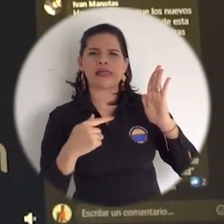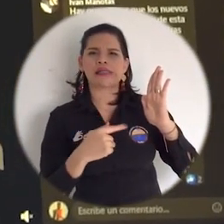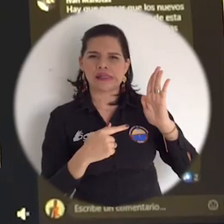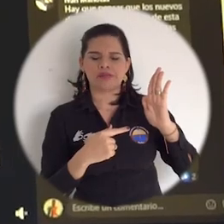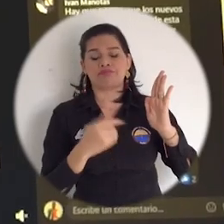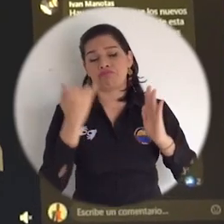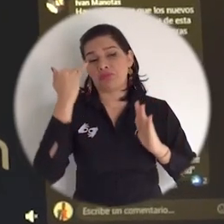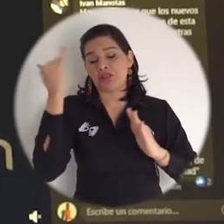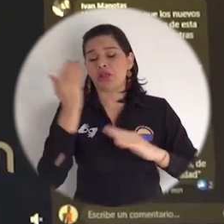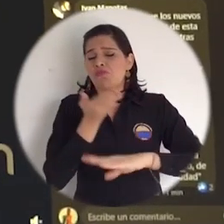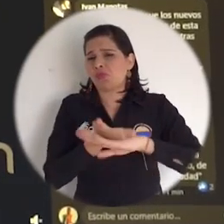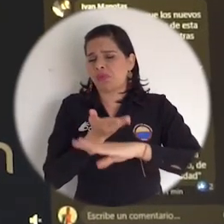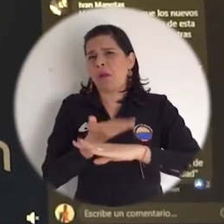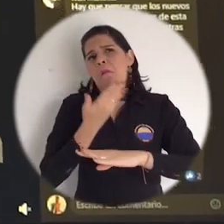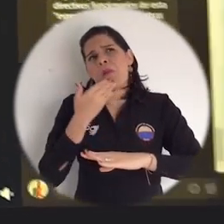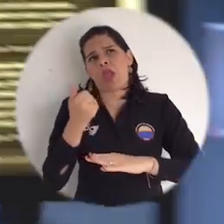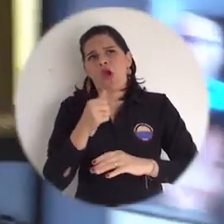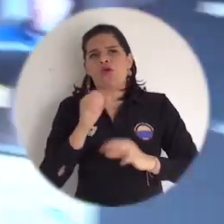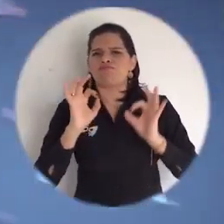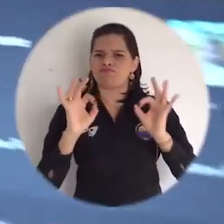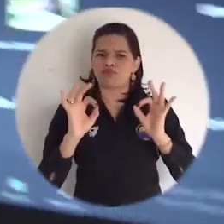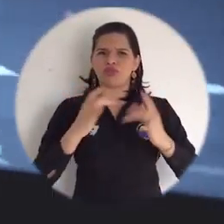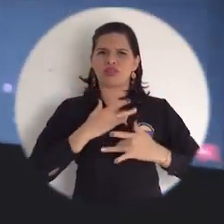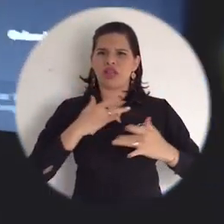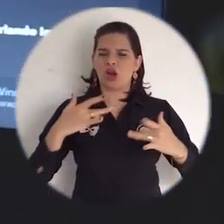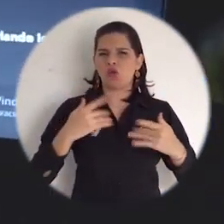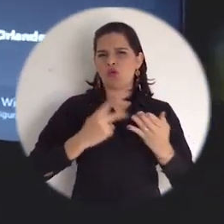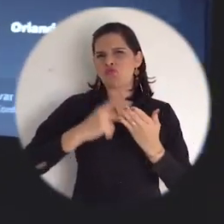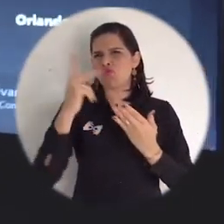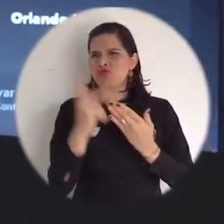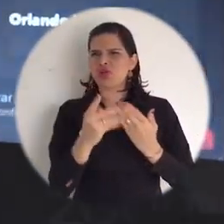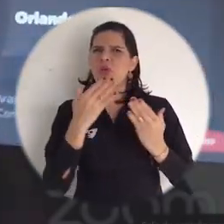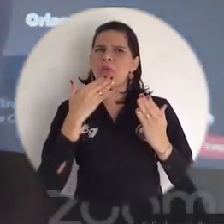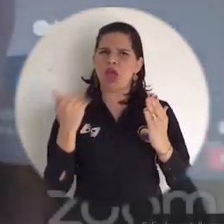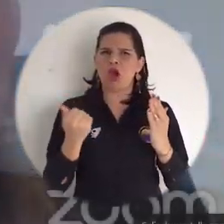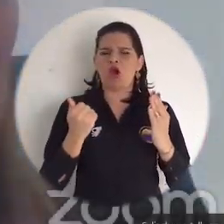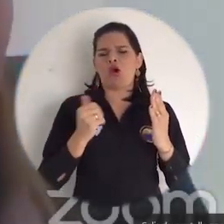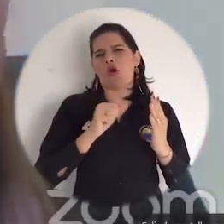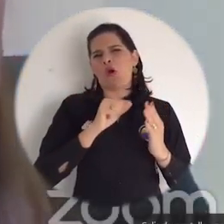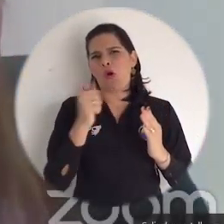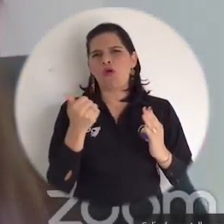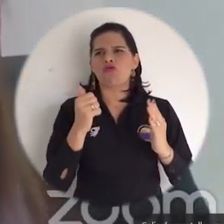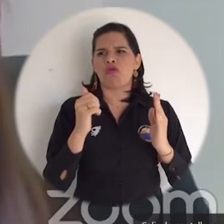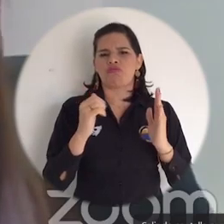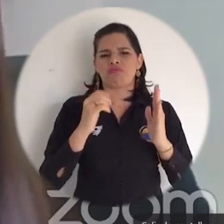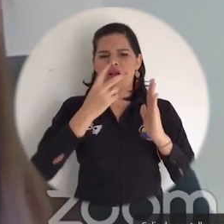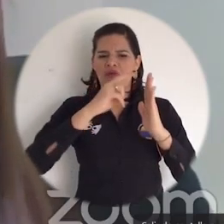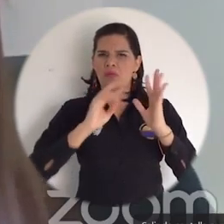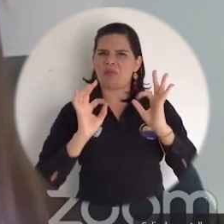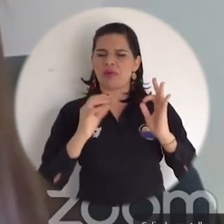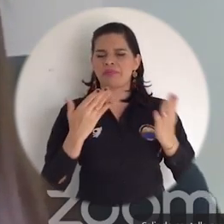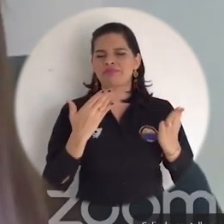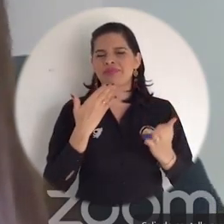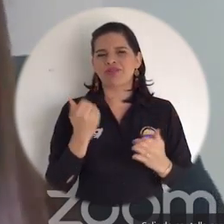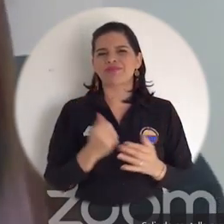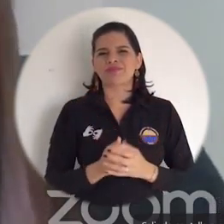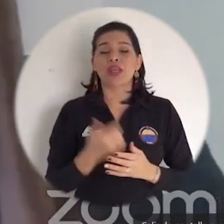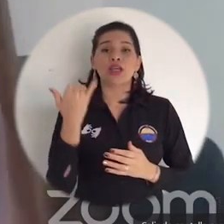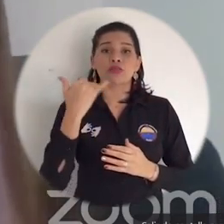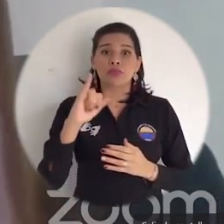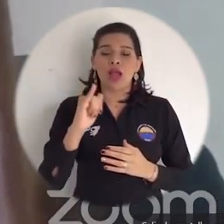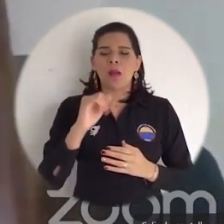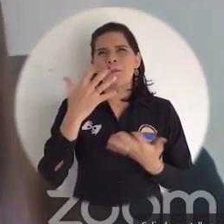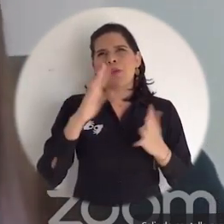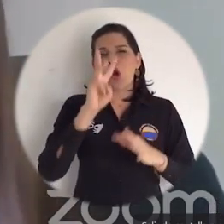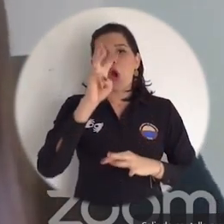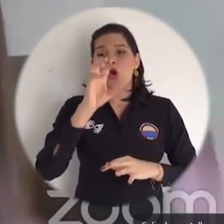el debate con propuestas que contemplan mejores garantías en salud para los ciudadanos. Básicamente ya se ha trabajado, ya tenemos más o menos en un